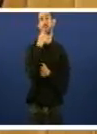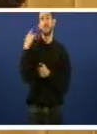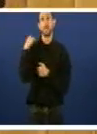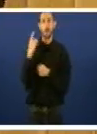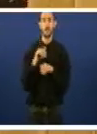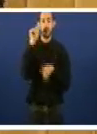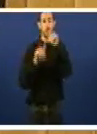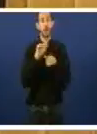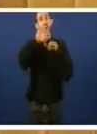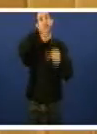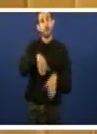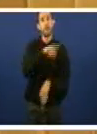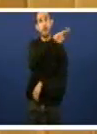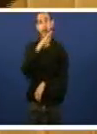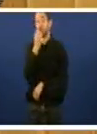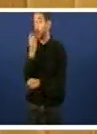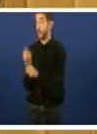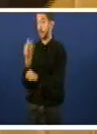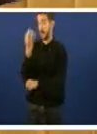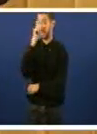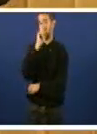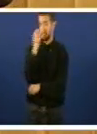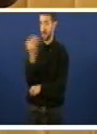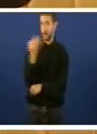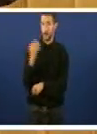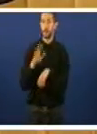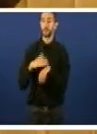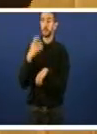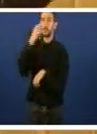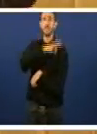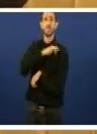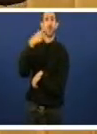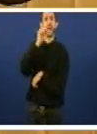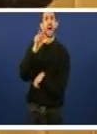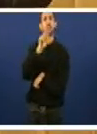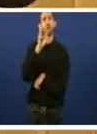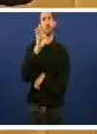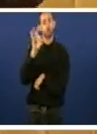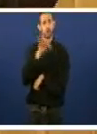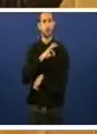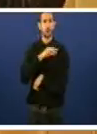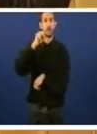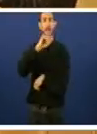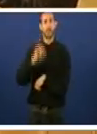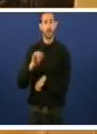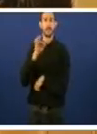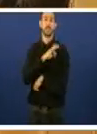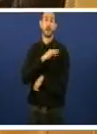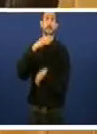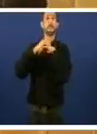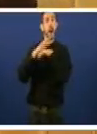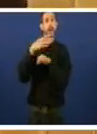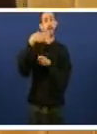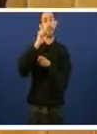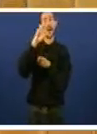favor do PP, do PSOE, hai que lembrálo para permitir que o señor Galloso, que o señor Méndez, que o señor Moreda, que a señora Mar Barcón, por